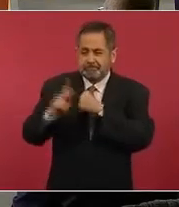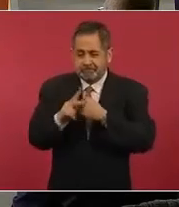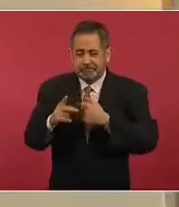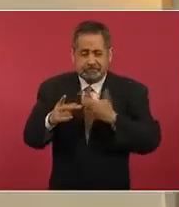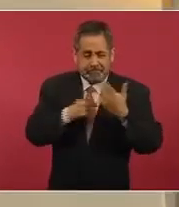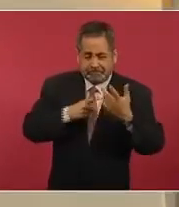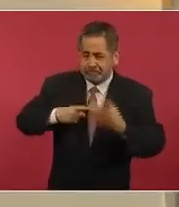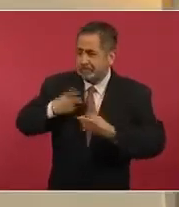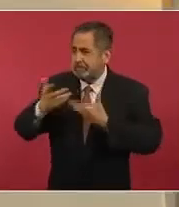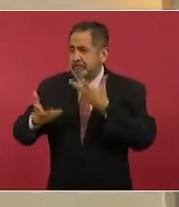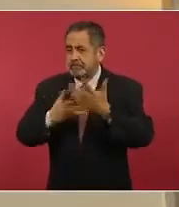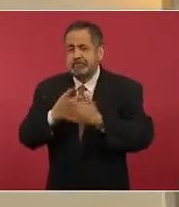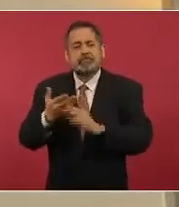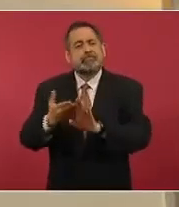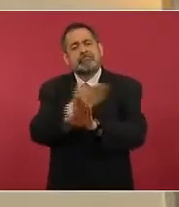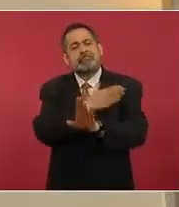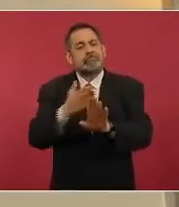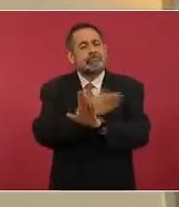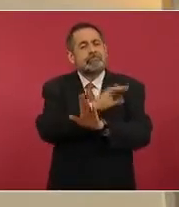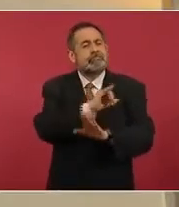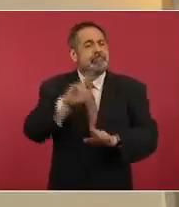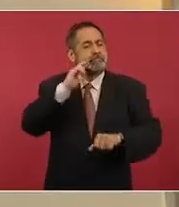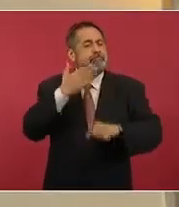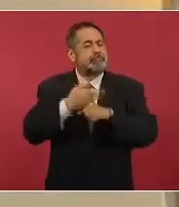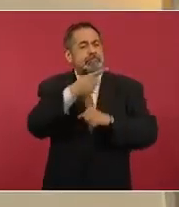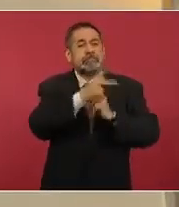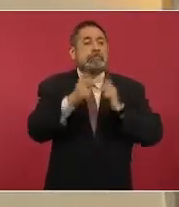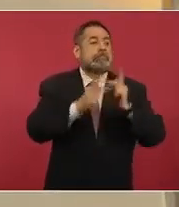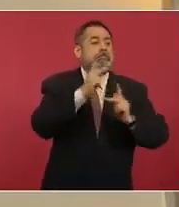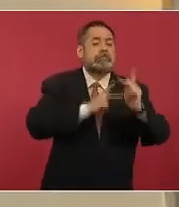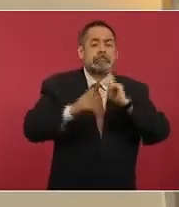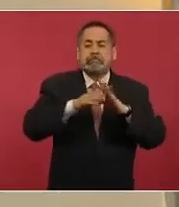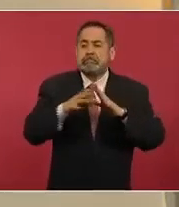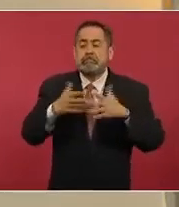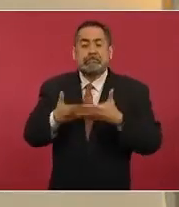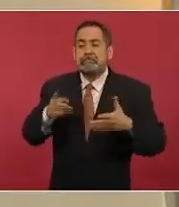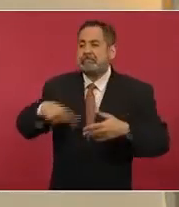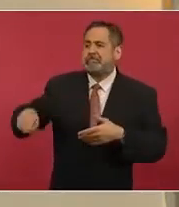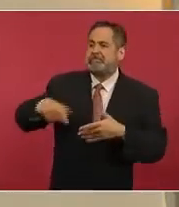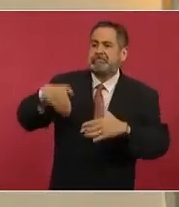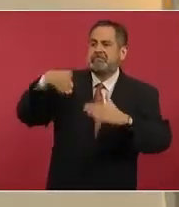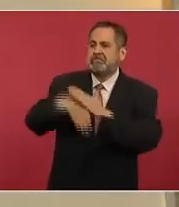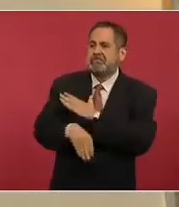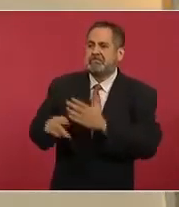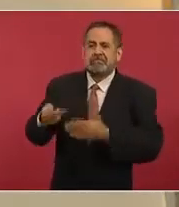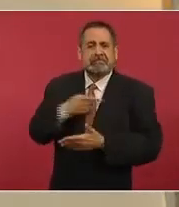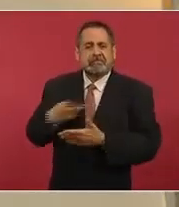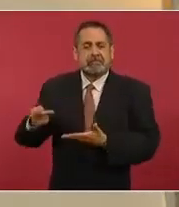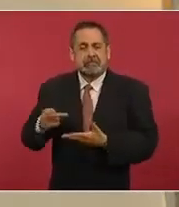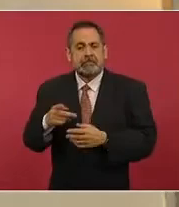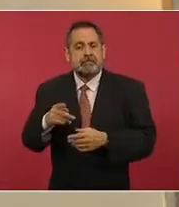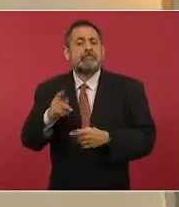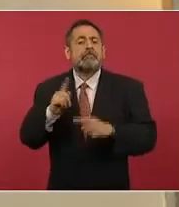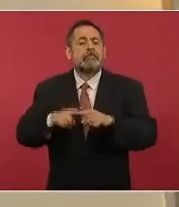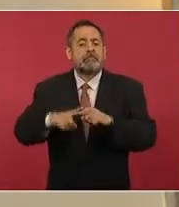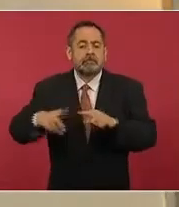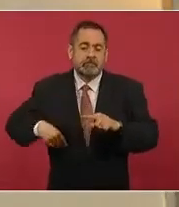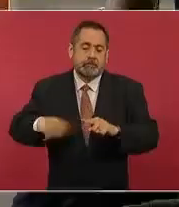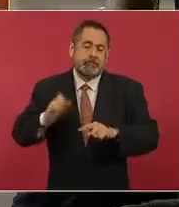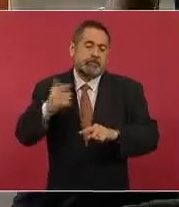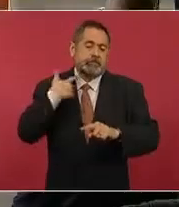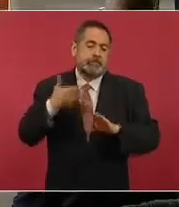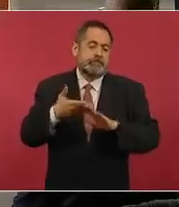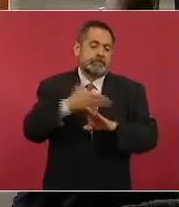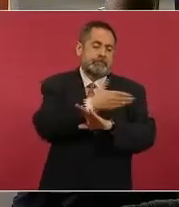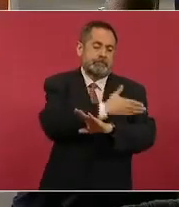que sumió en la pobreza millones de compatriotas es lo que han dejado quienes me precedieron en el gobierno. El